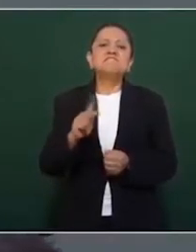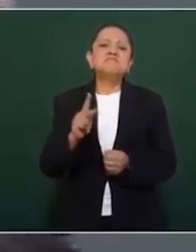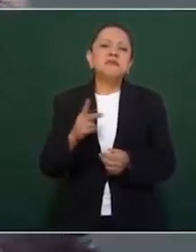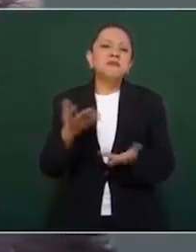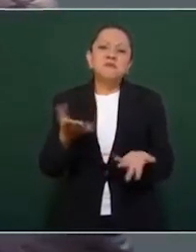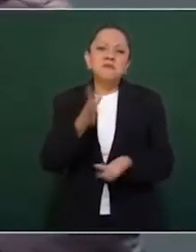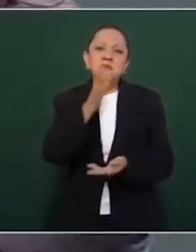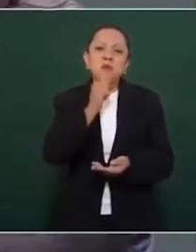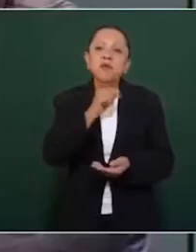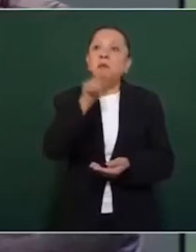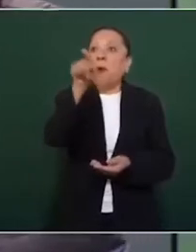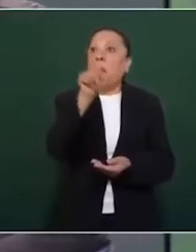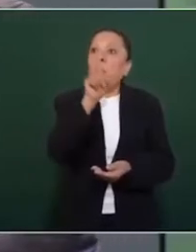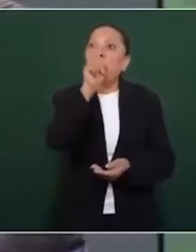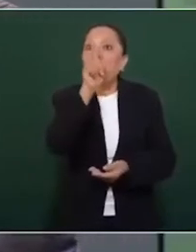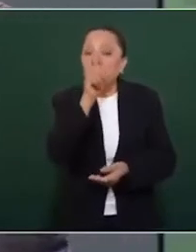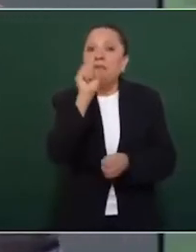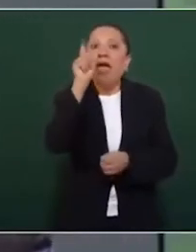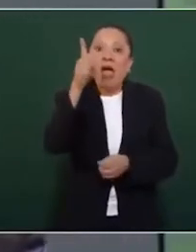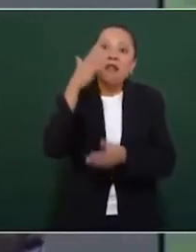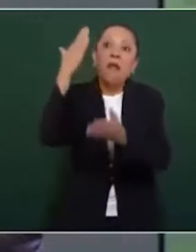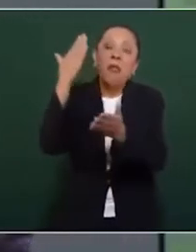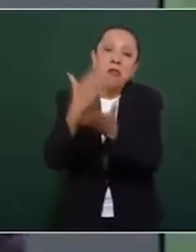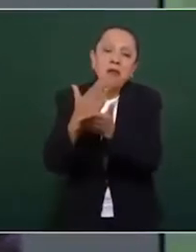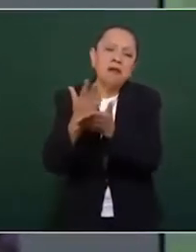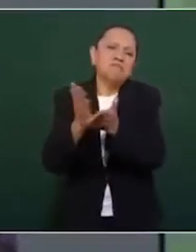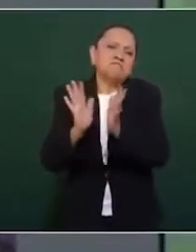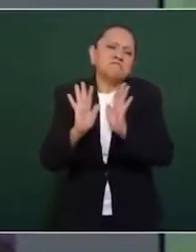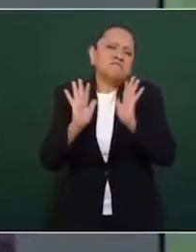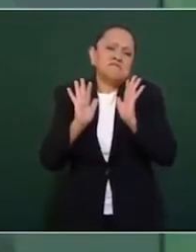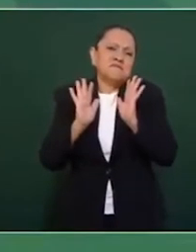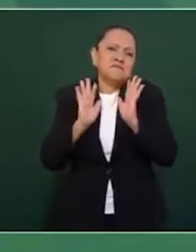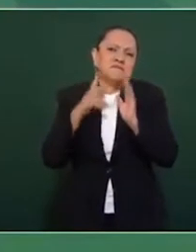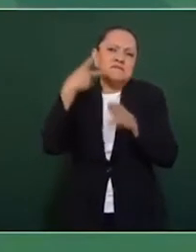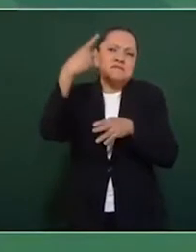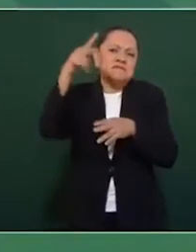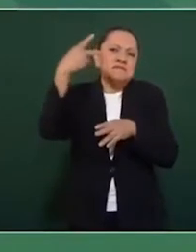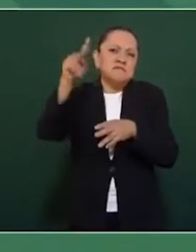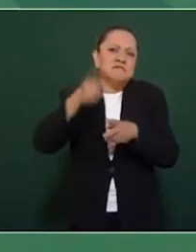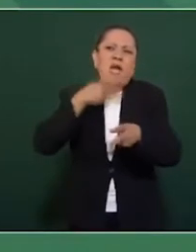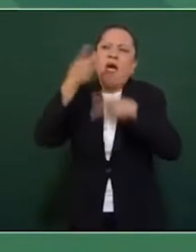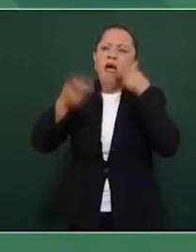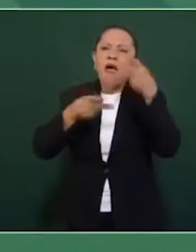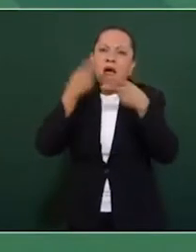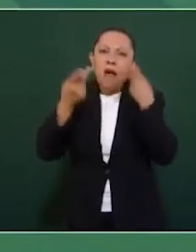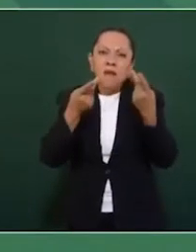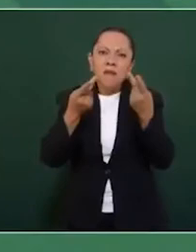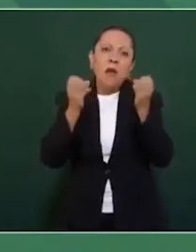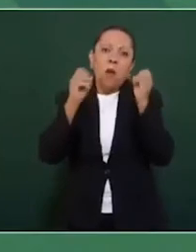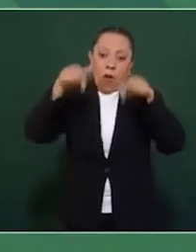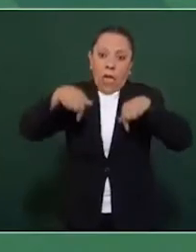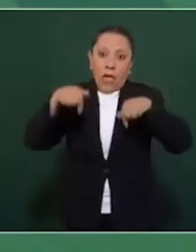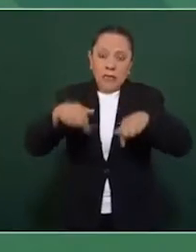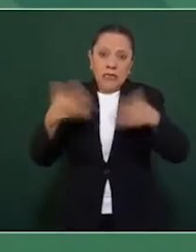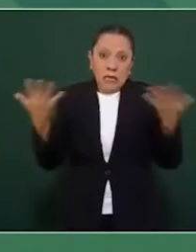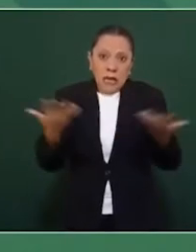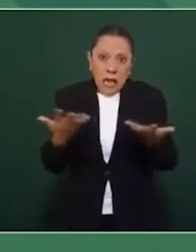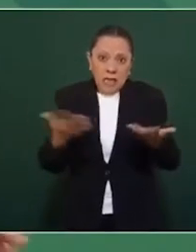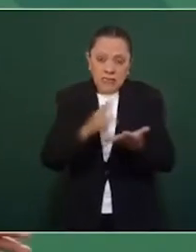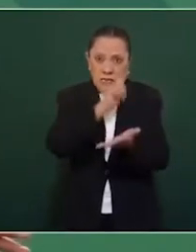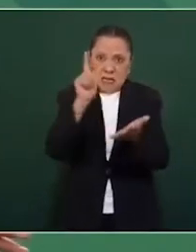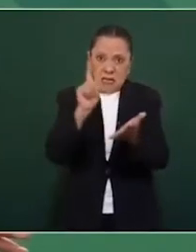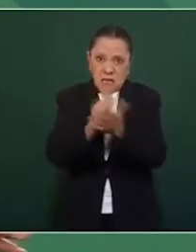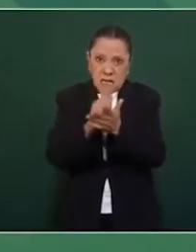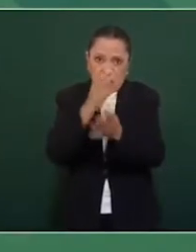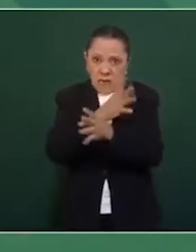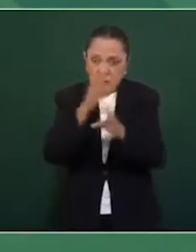nadie, a ningún extranjero que quiera llevar a cabo actividades legales en el país, que